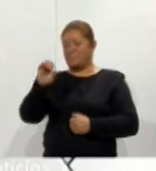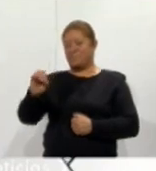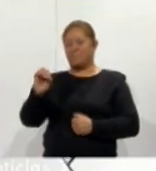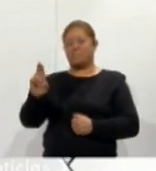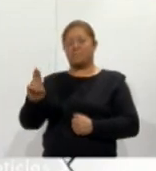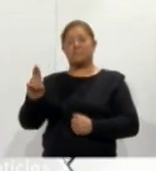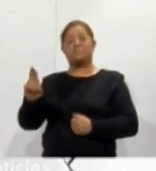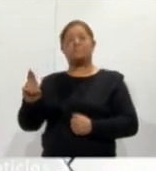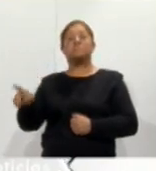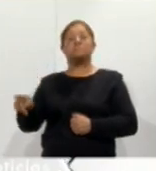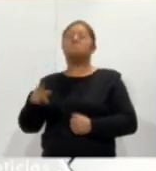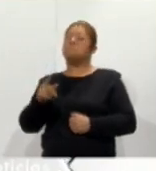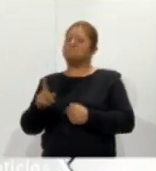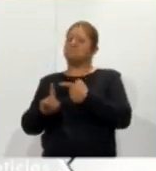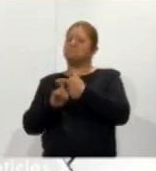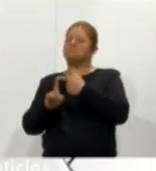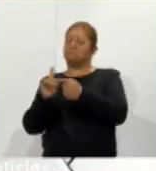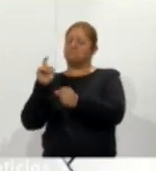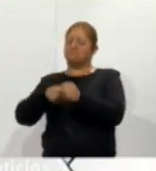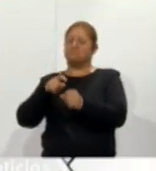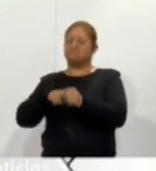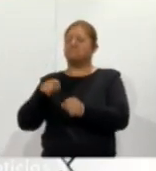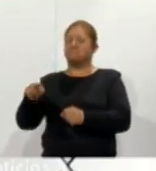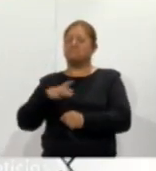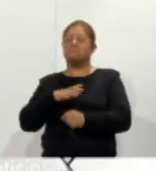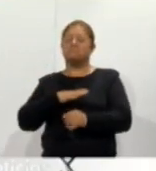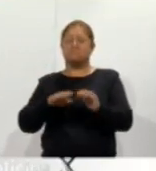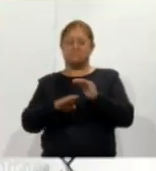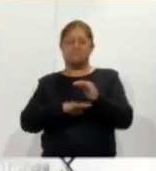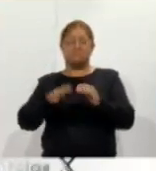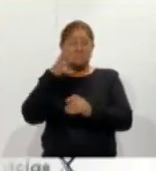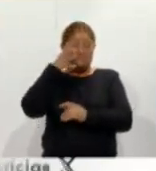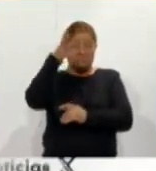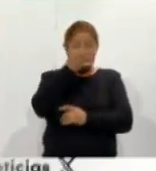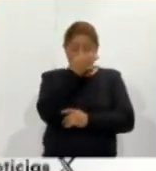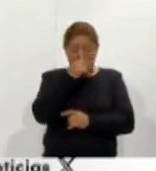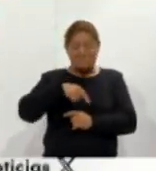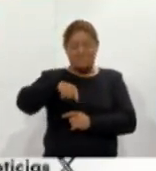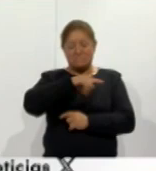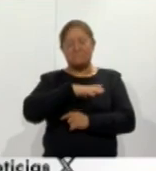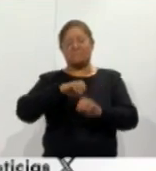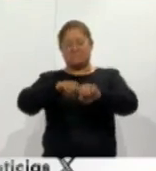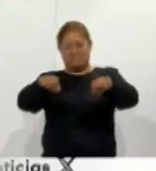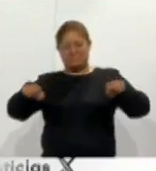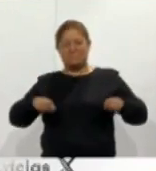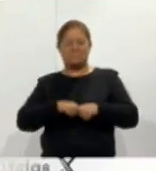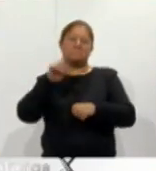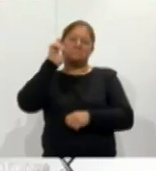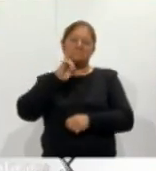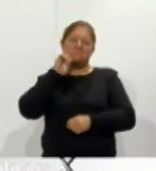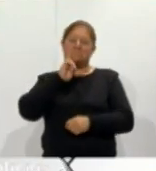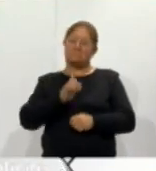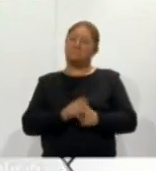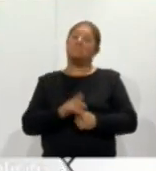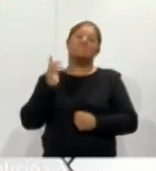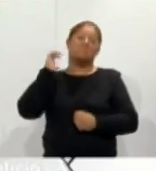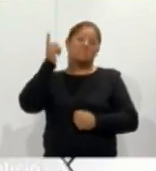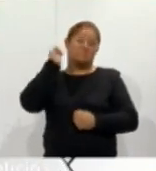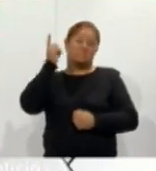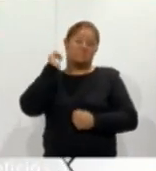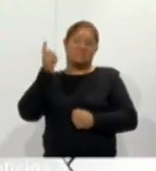incorporación ha sido positiva porque sienta las bases para que en un futuro cercano se forme un equipo femenil tenemos